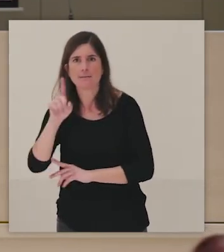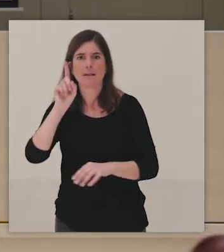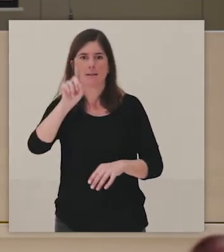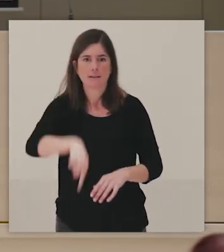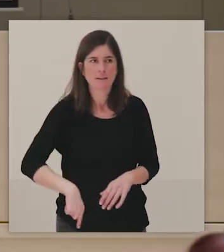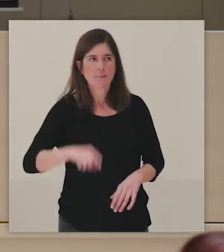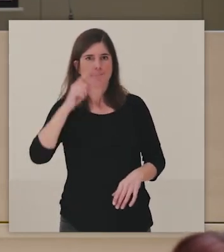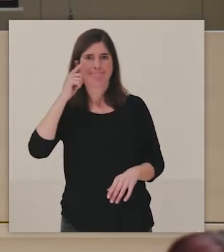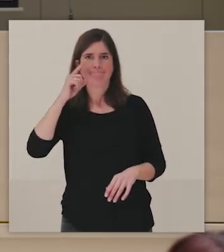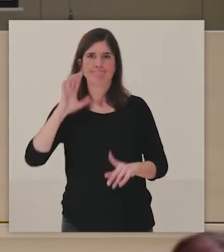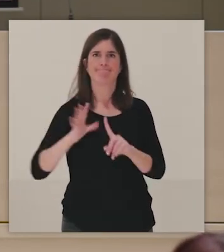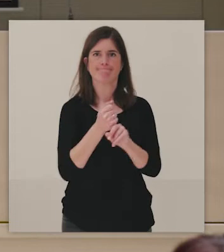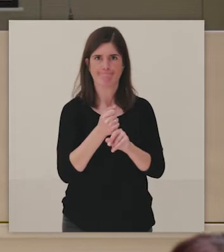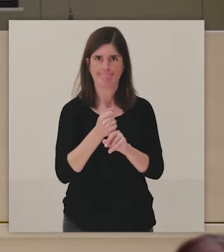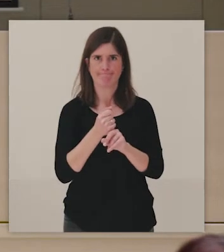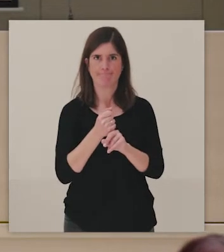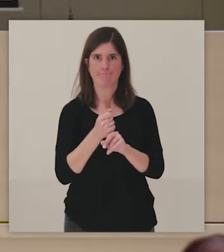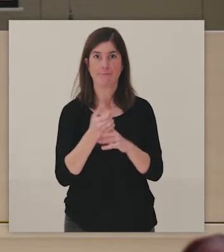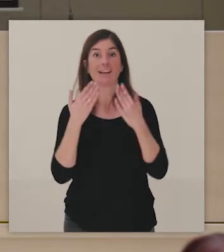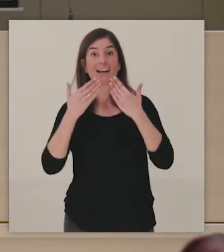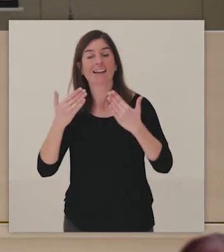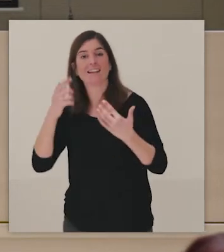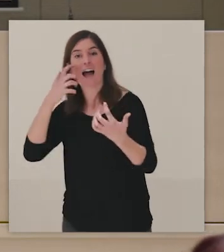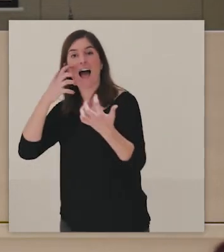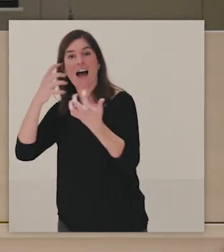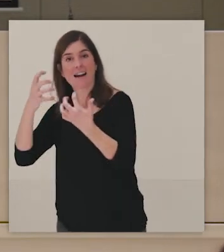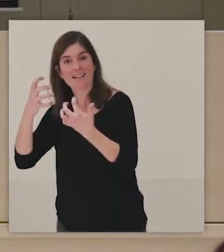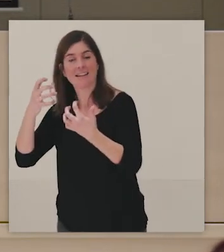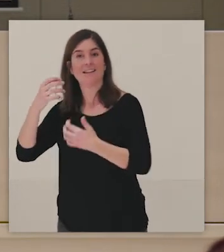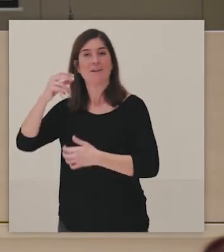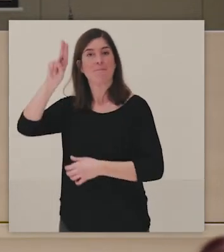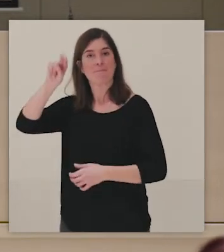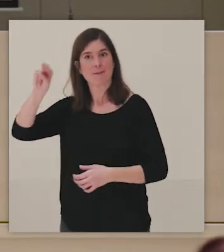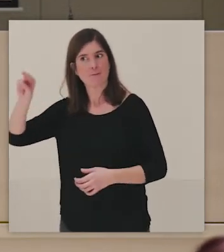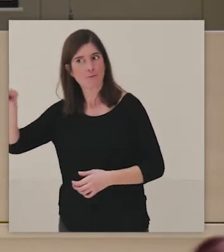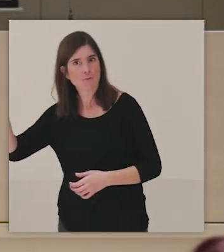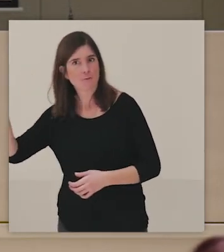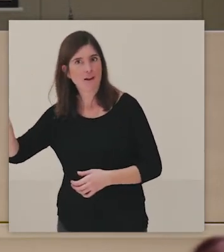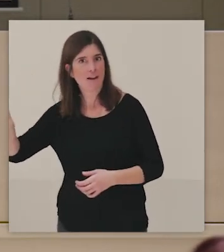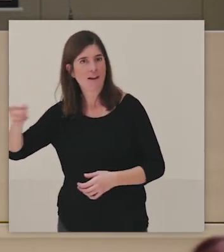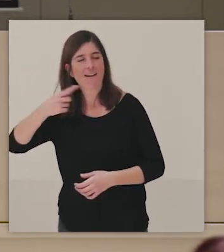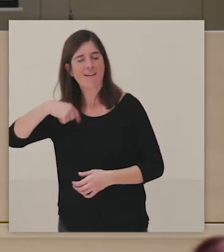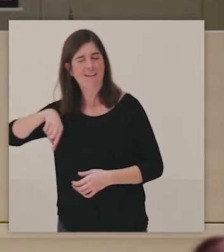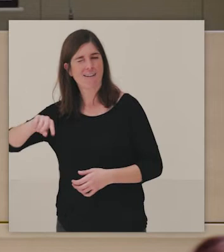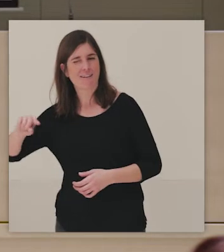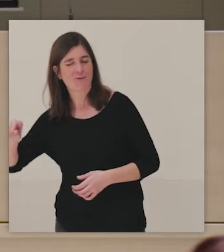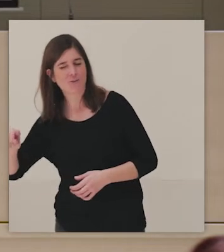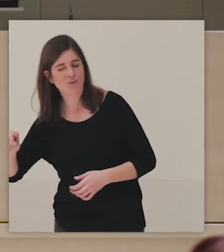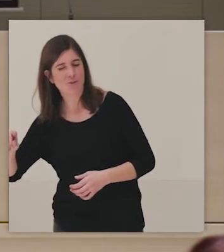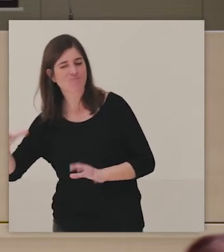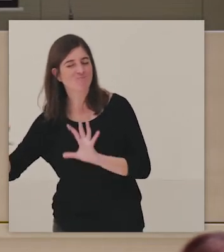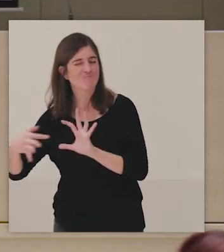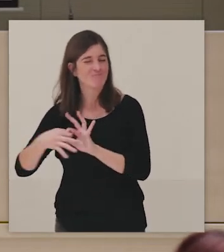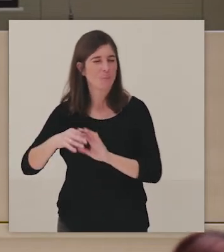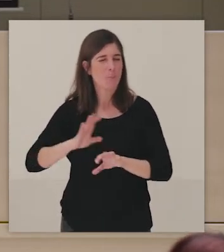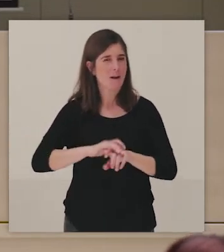¿no? Y el arte, la pintura, nos permite también trabajar, porque lo que hacemos también es quizá